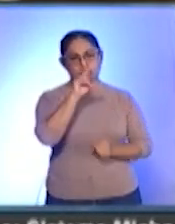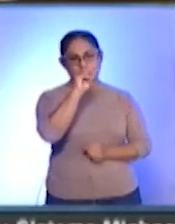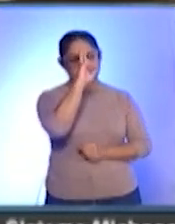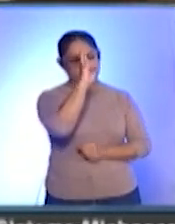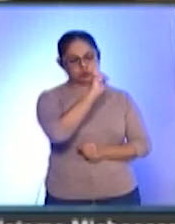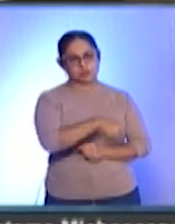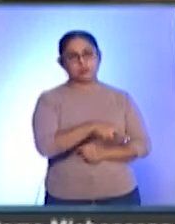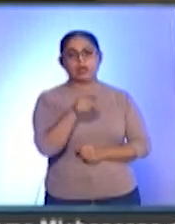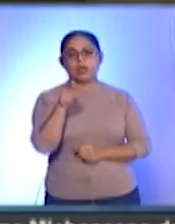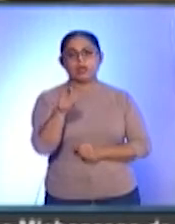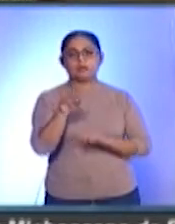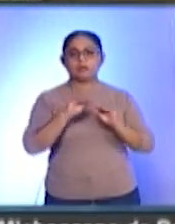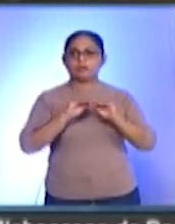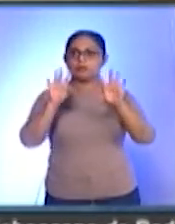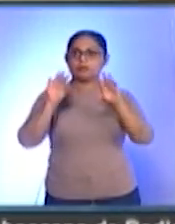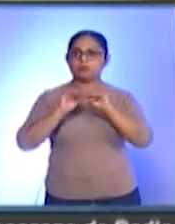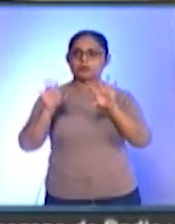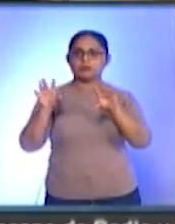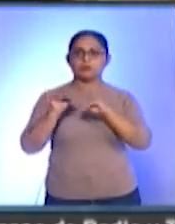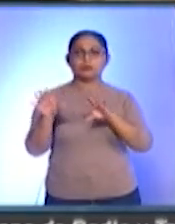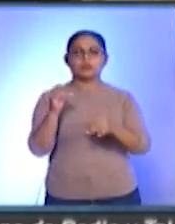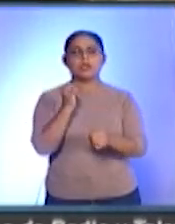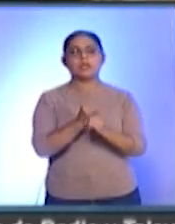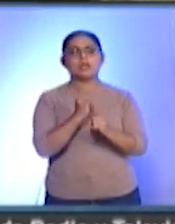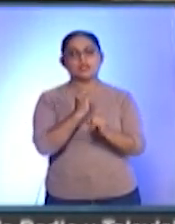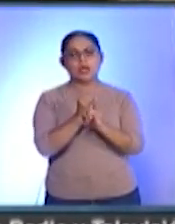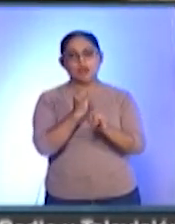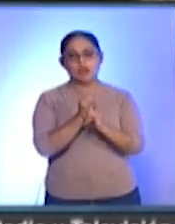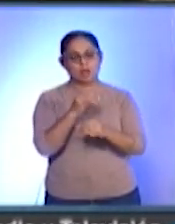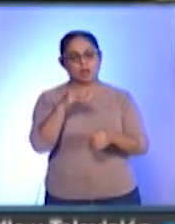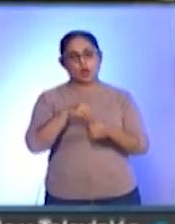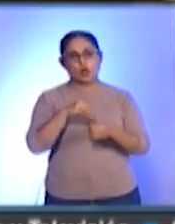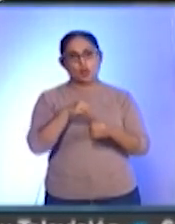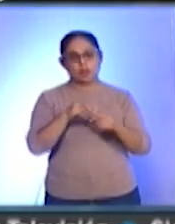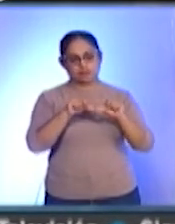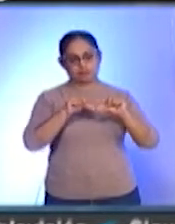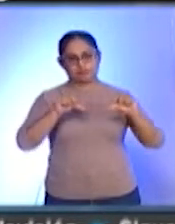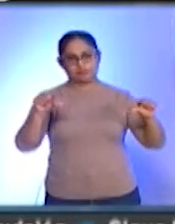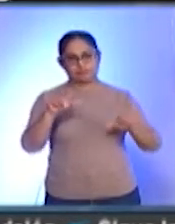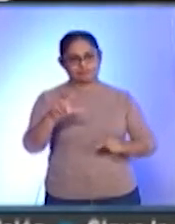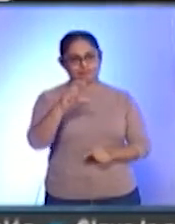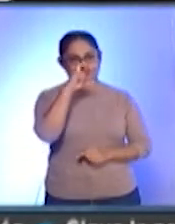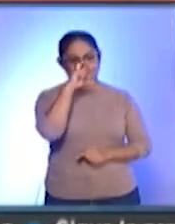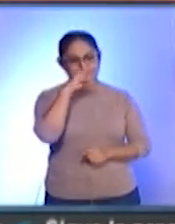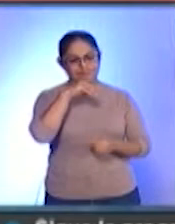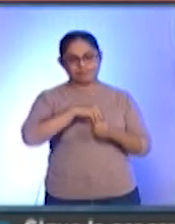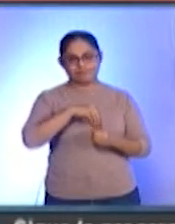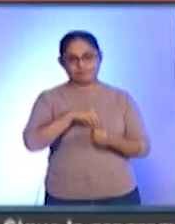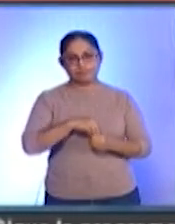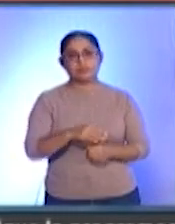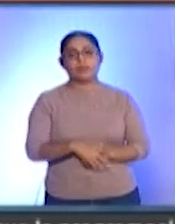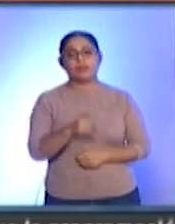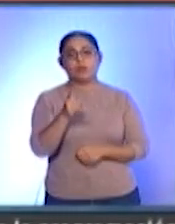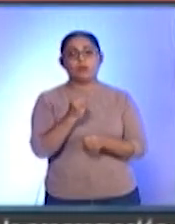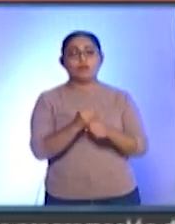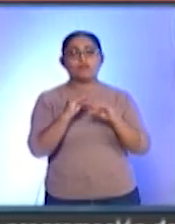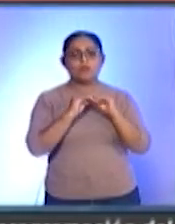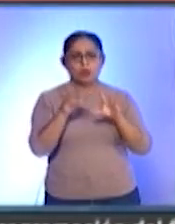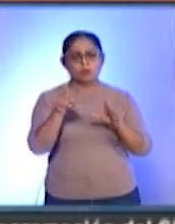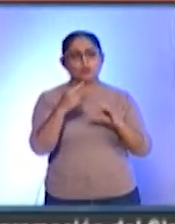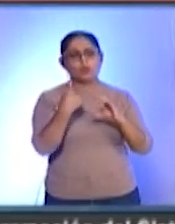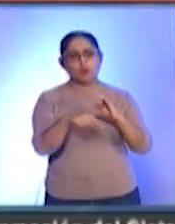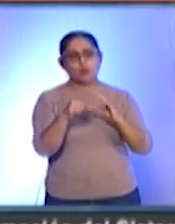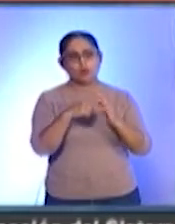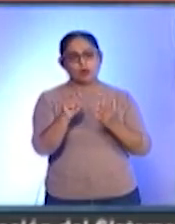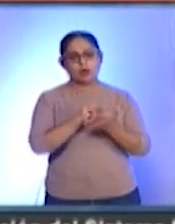trabajos deben ser distribuidos a través de Internet con código de usuario restringido. Para mayores informes puede escribir al correo